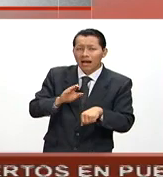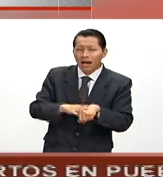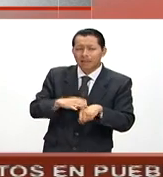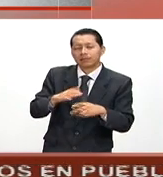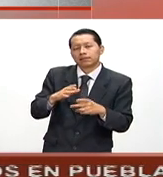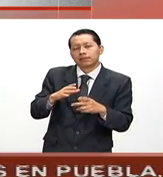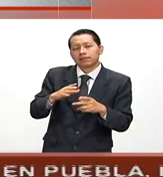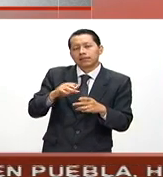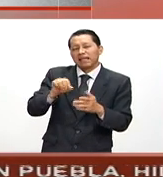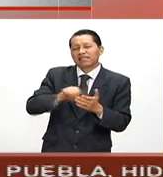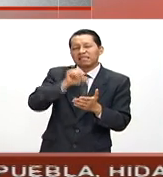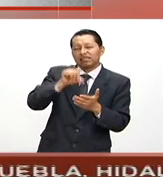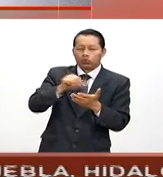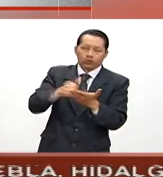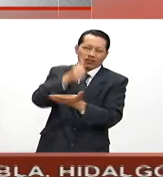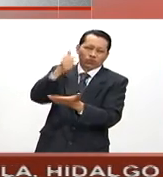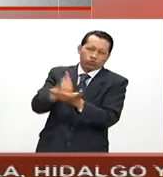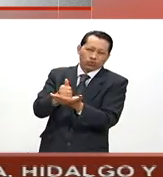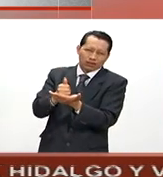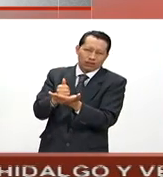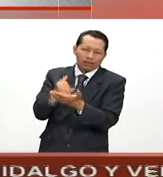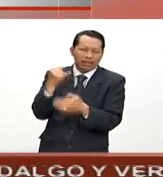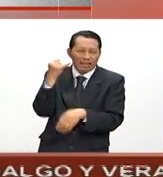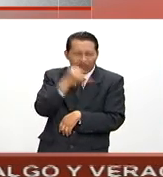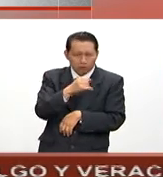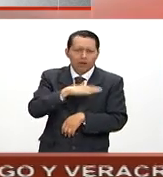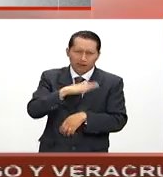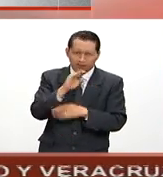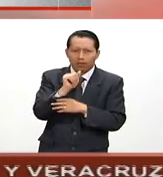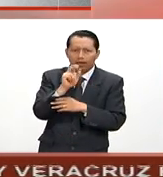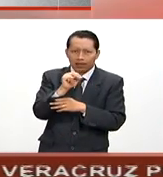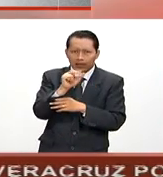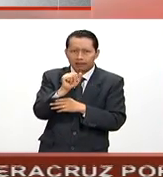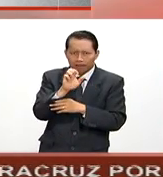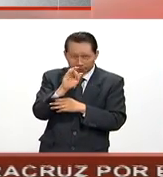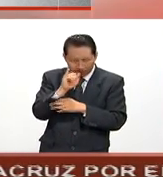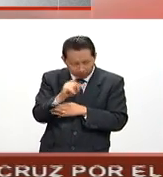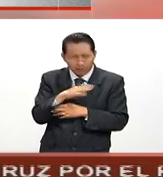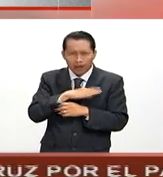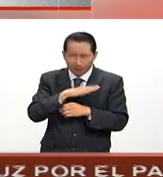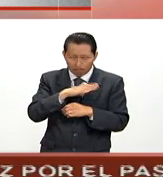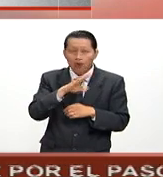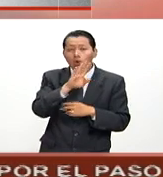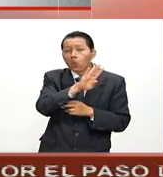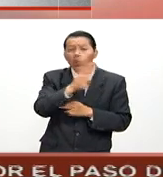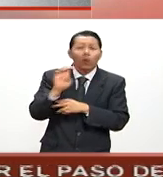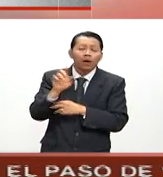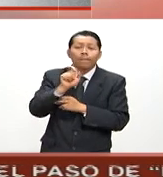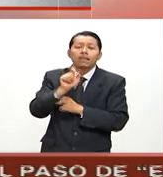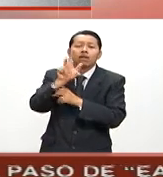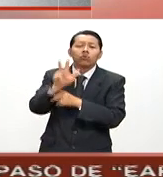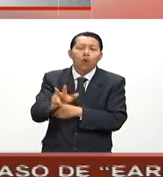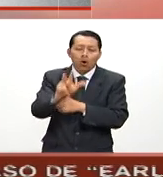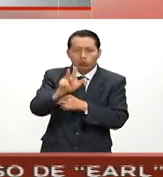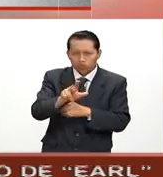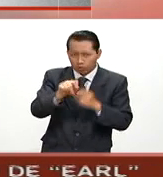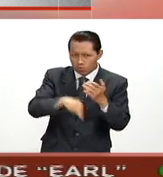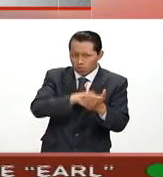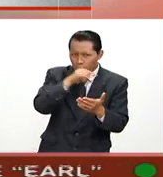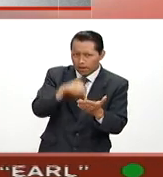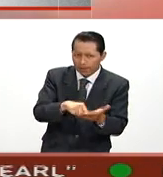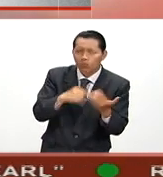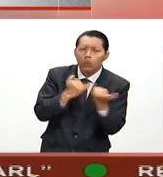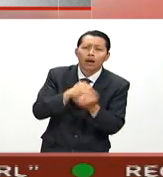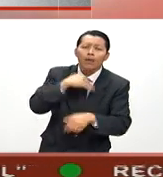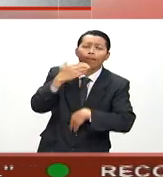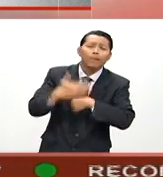los centros urbanos, que allí estaba en Cefi. Correcto. Estaba en Cefi de forma física con 428 sucursales. Próximamente